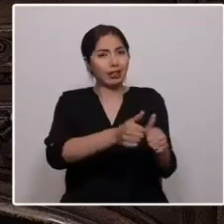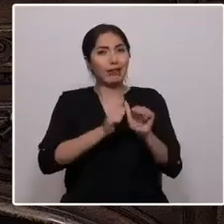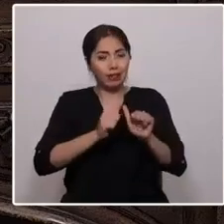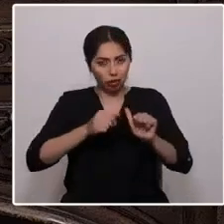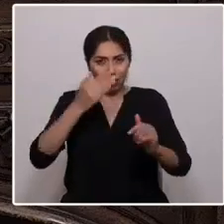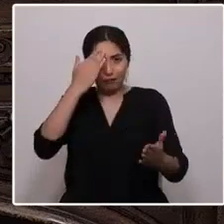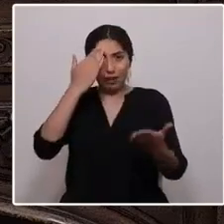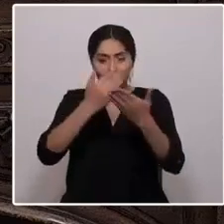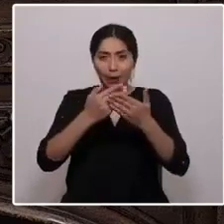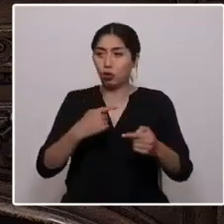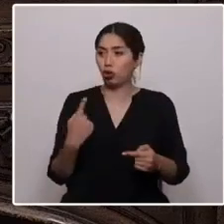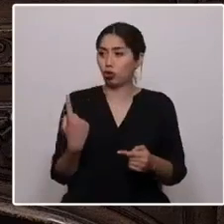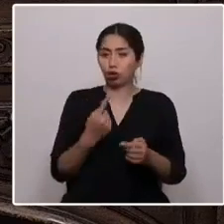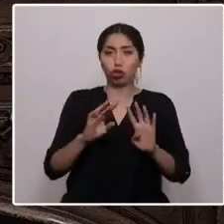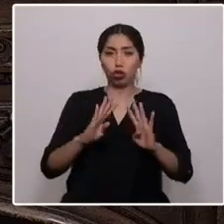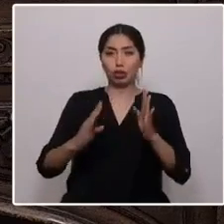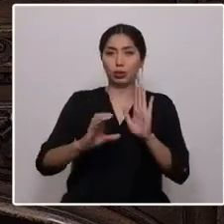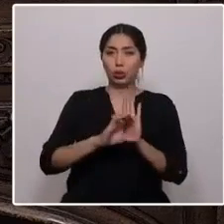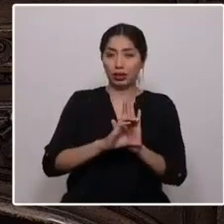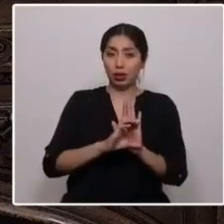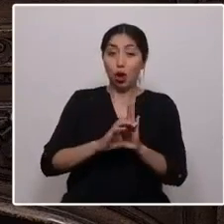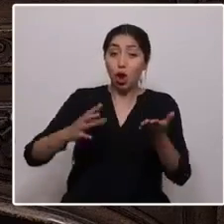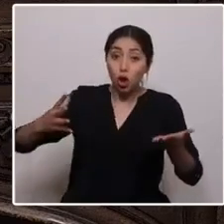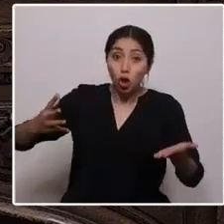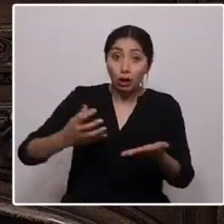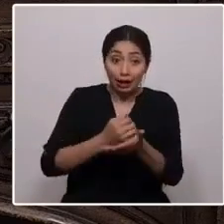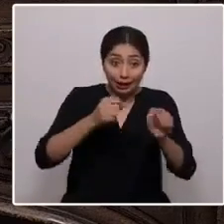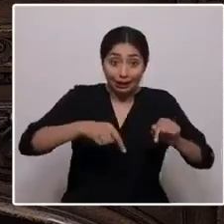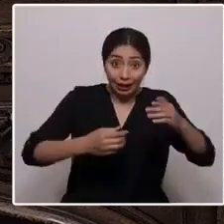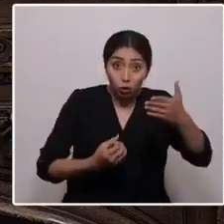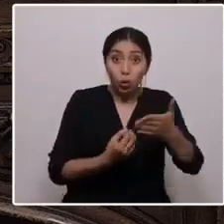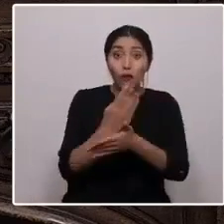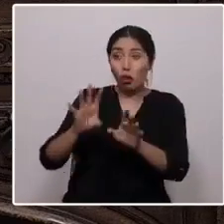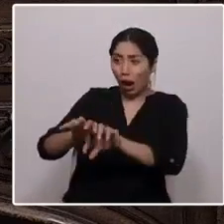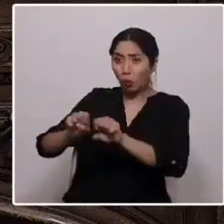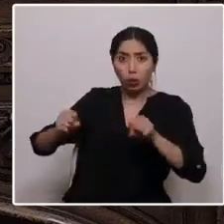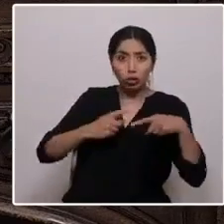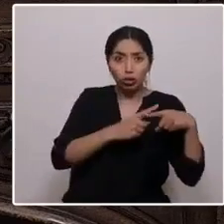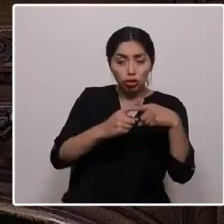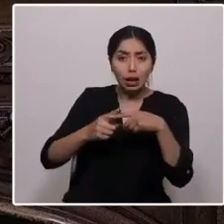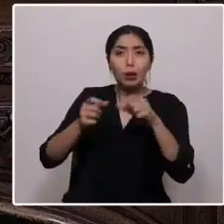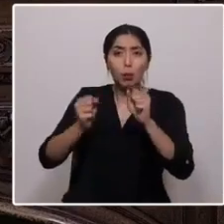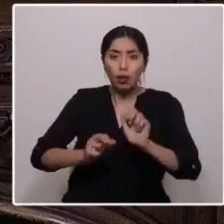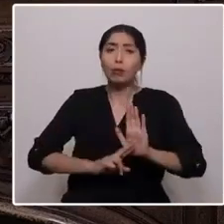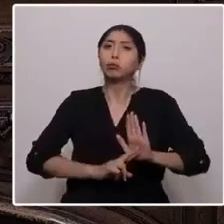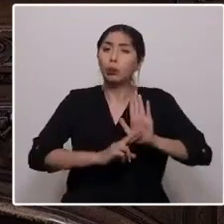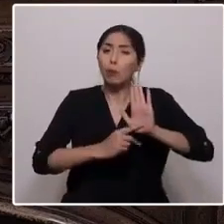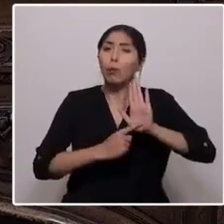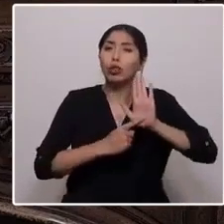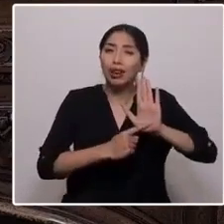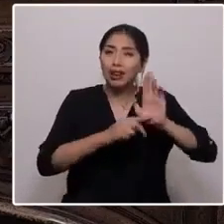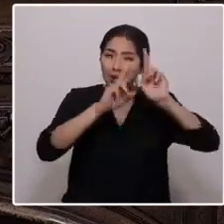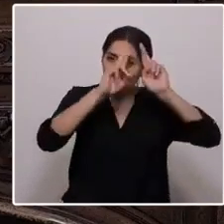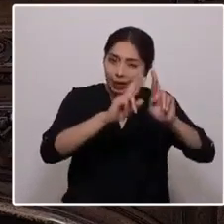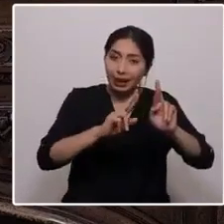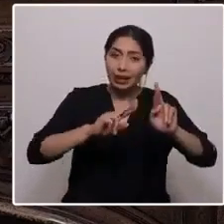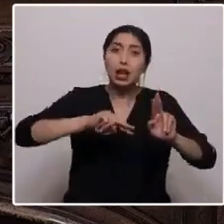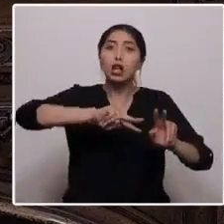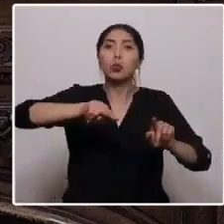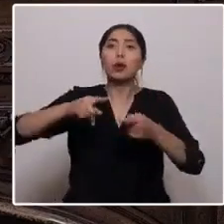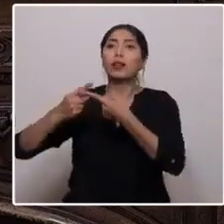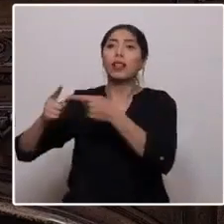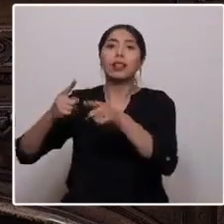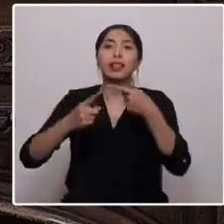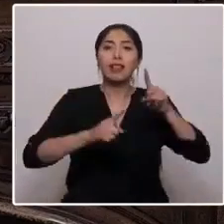constituyentes, lograr que este nuevo pacto social sea capaz de reflejar y respetar nuestras diferencias y fortalecer la